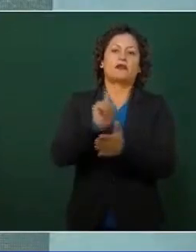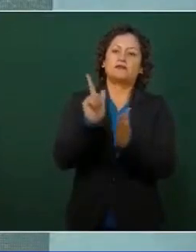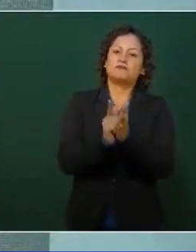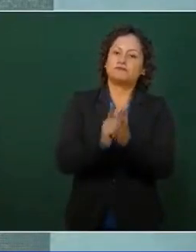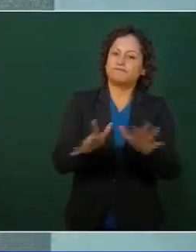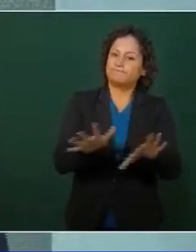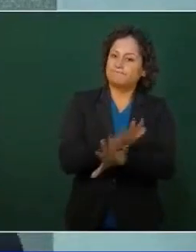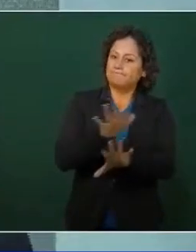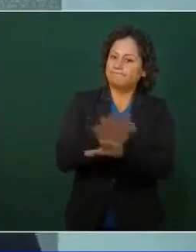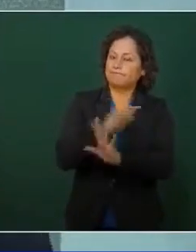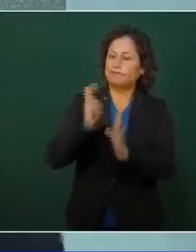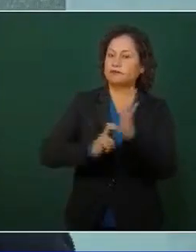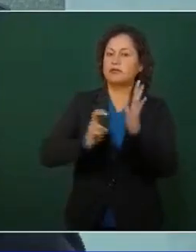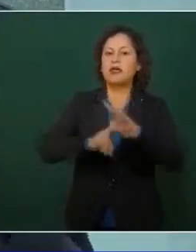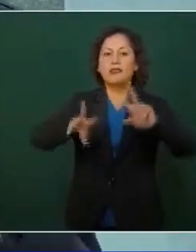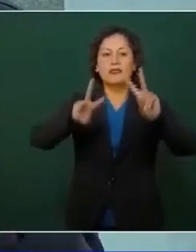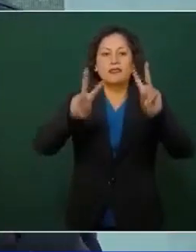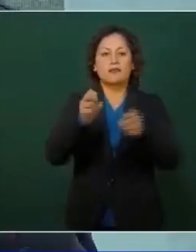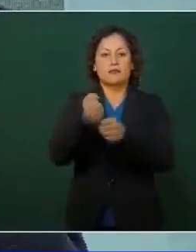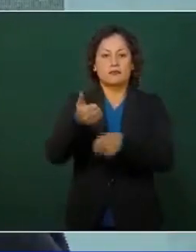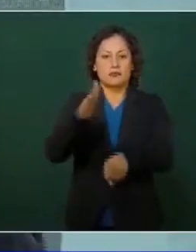porque el gobierno